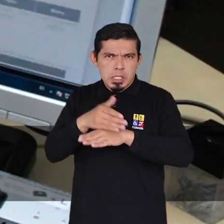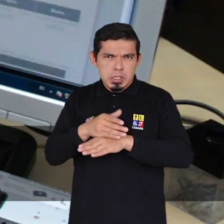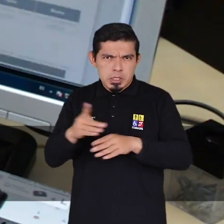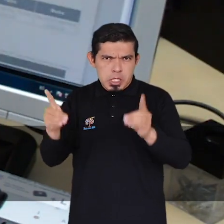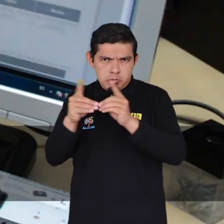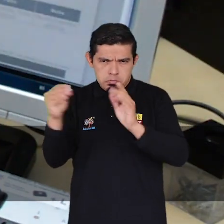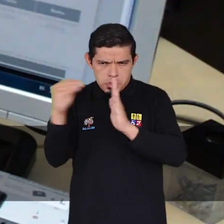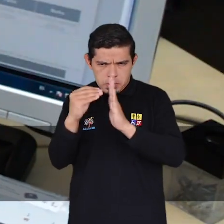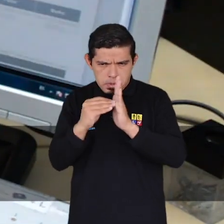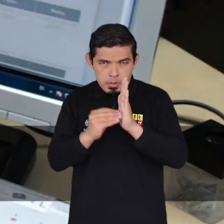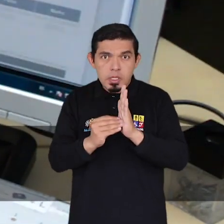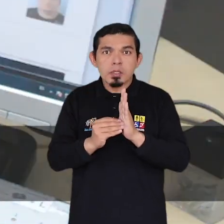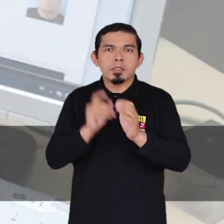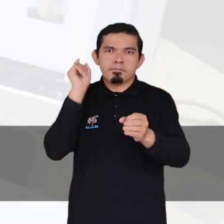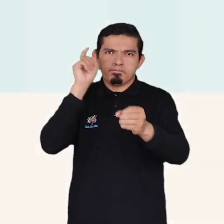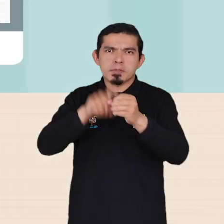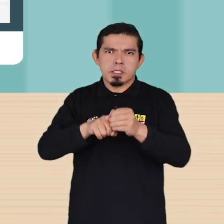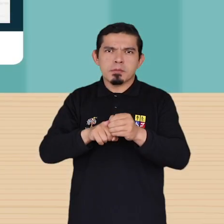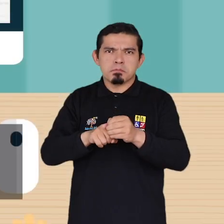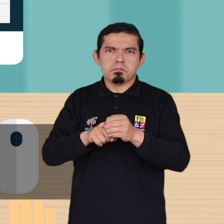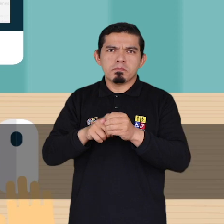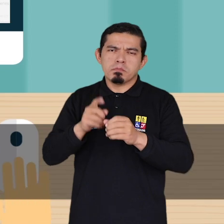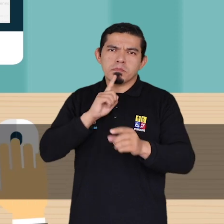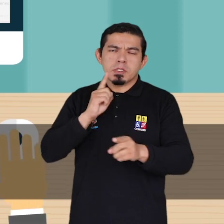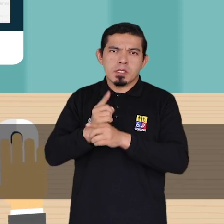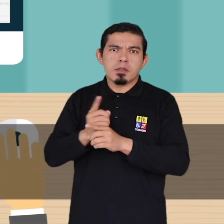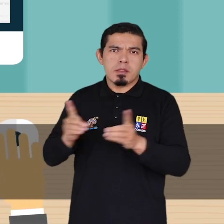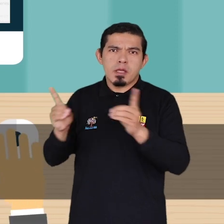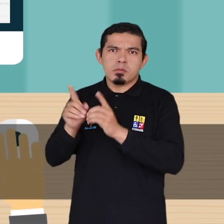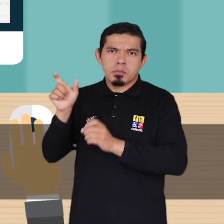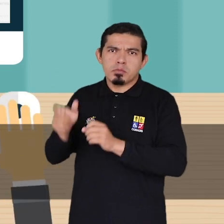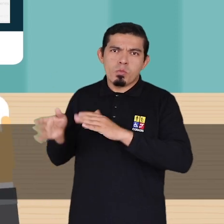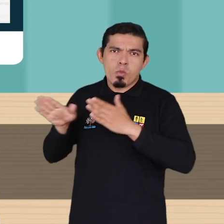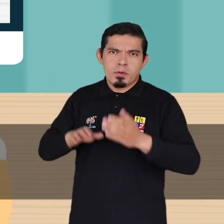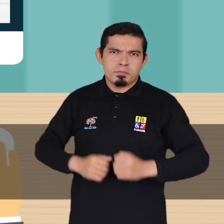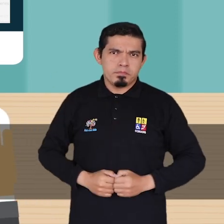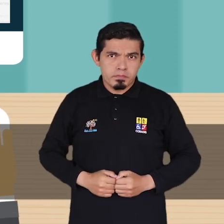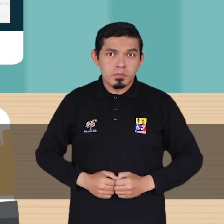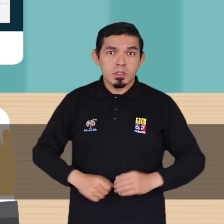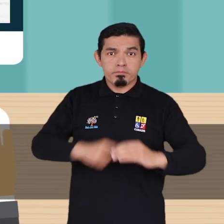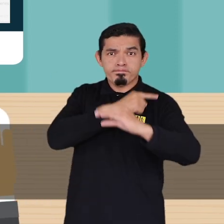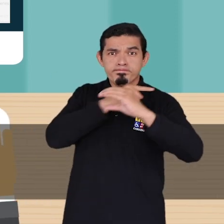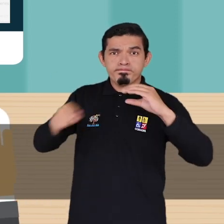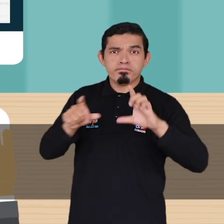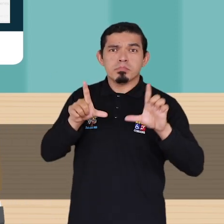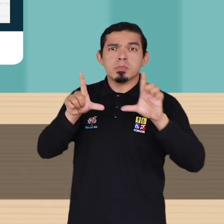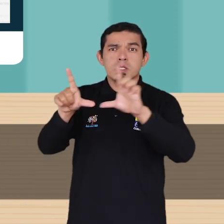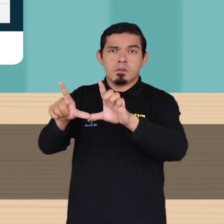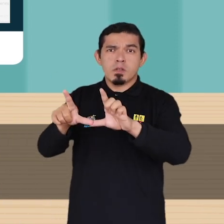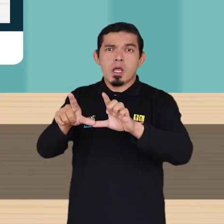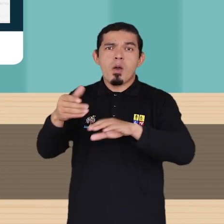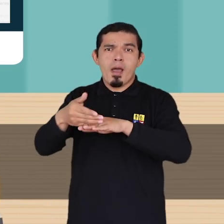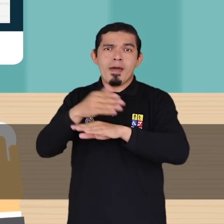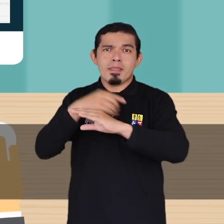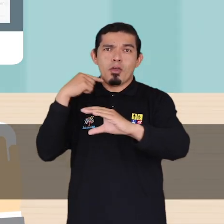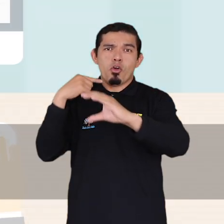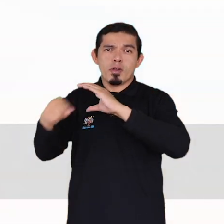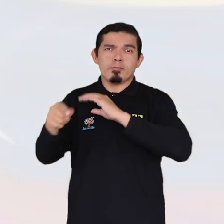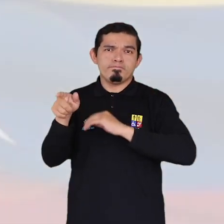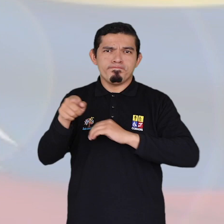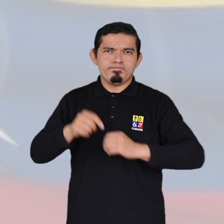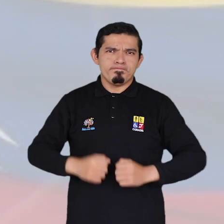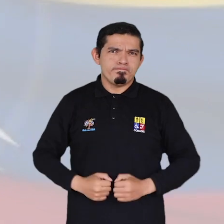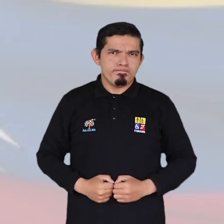posteriormente inscribir la defunción. El certificado se envía directamente al correo electrónico registrado por el usuario.